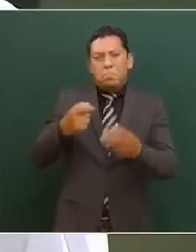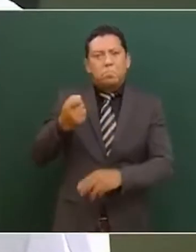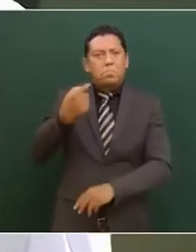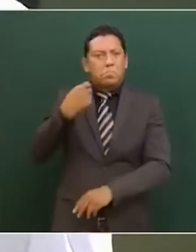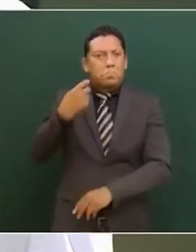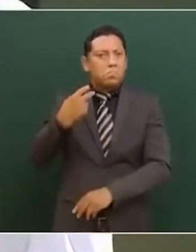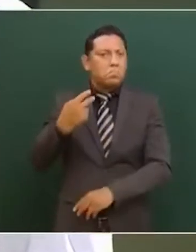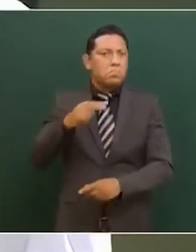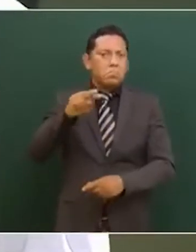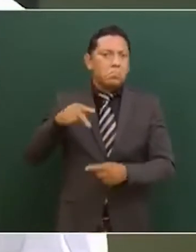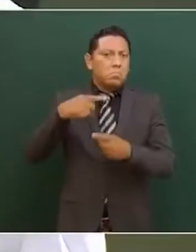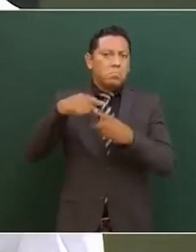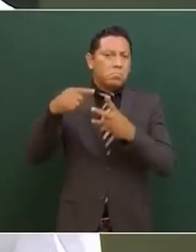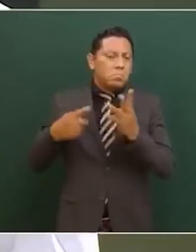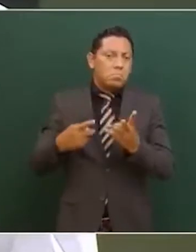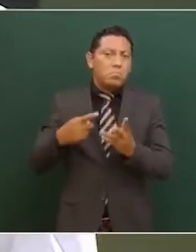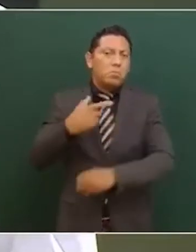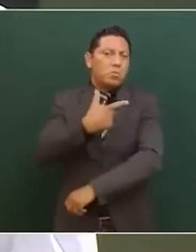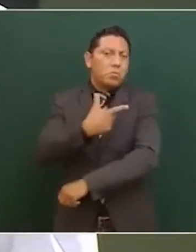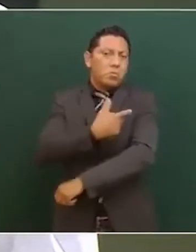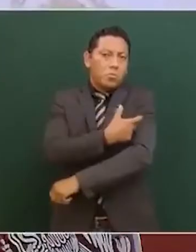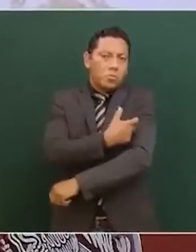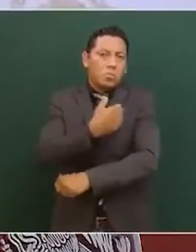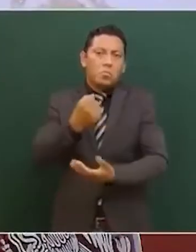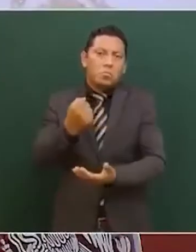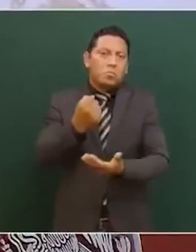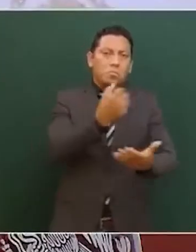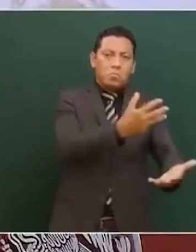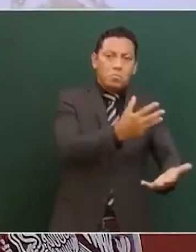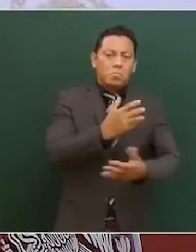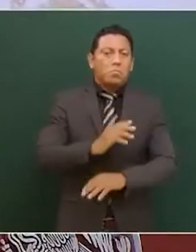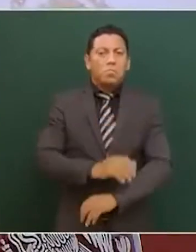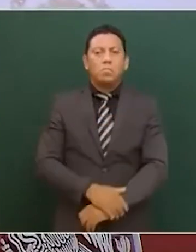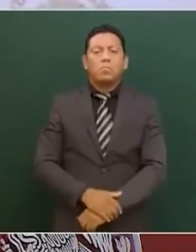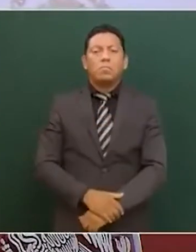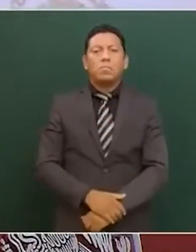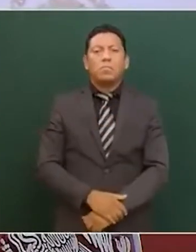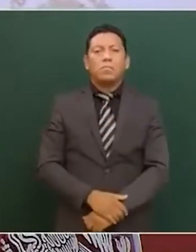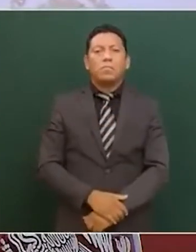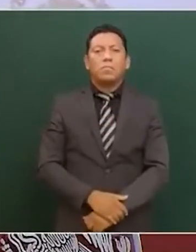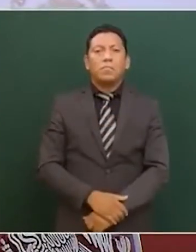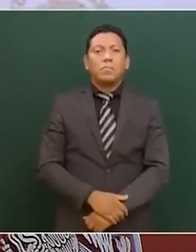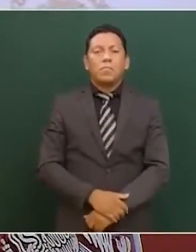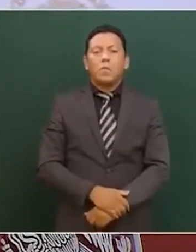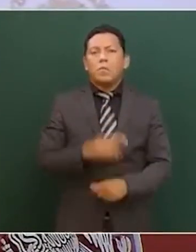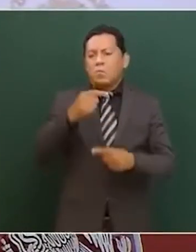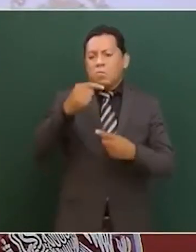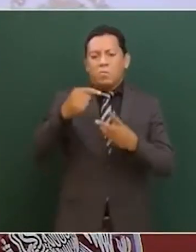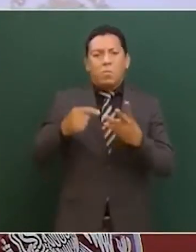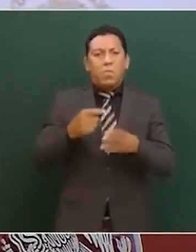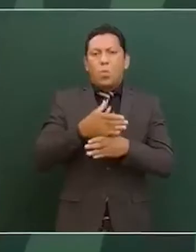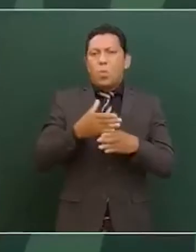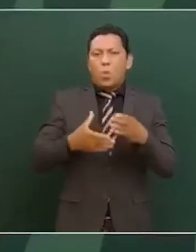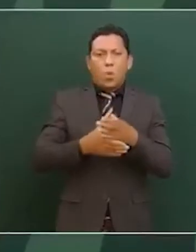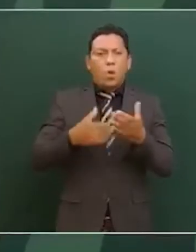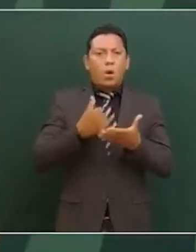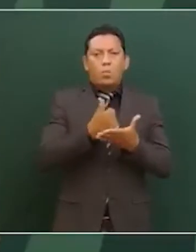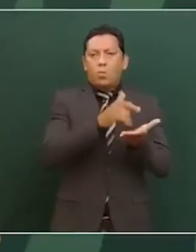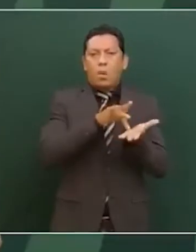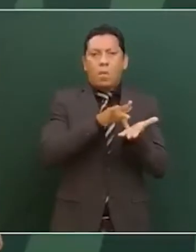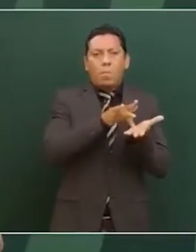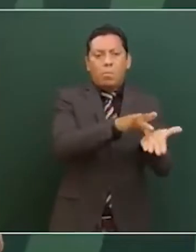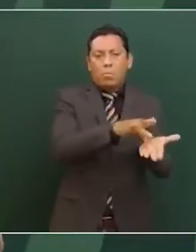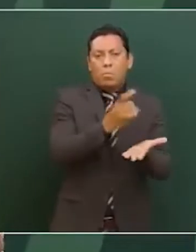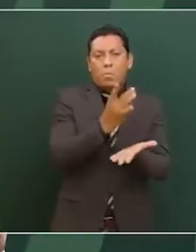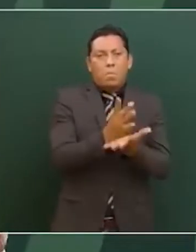con vacunas, con lo que se requiera…